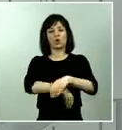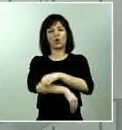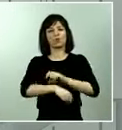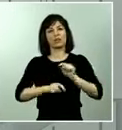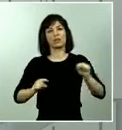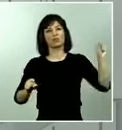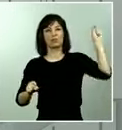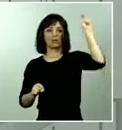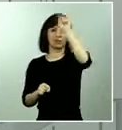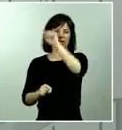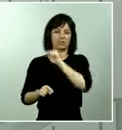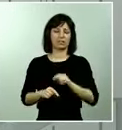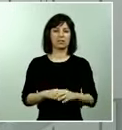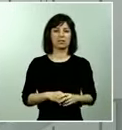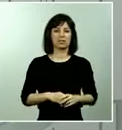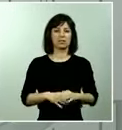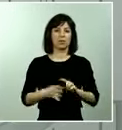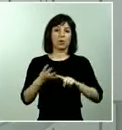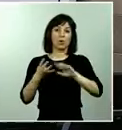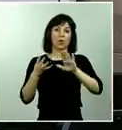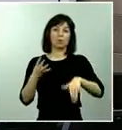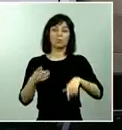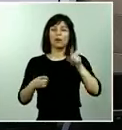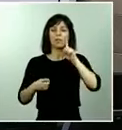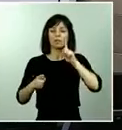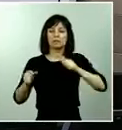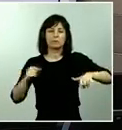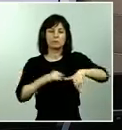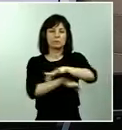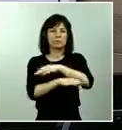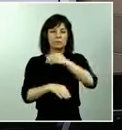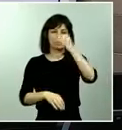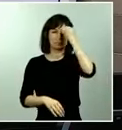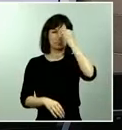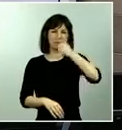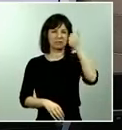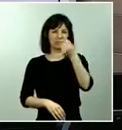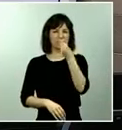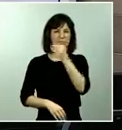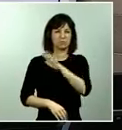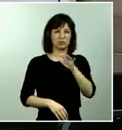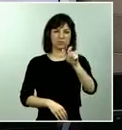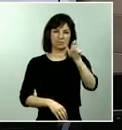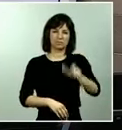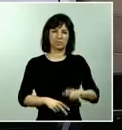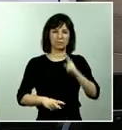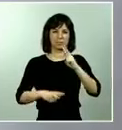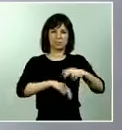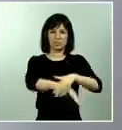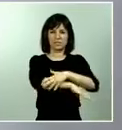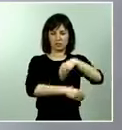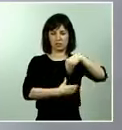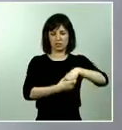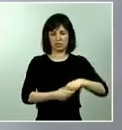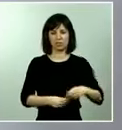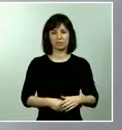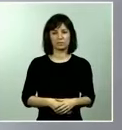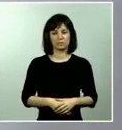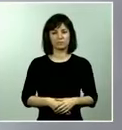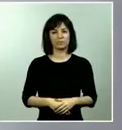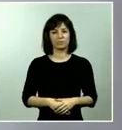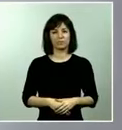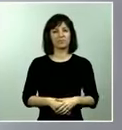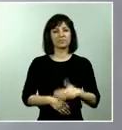Respecto a la última pregunta de Bulos creo que es pertinente que la conteste el ministro del Interior. Muchas gracias ministro muchas gracias Nieves